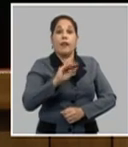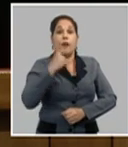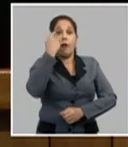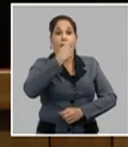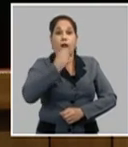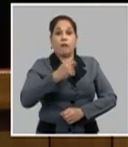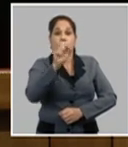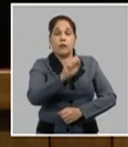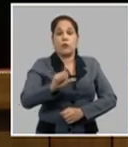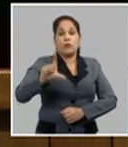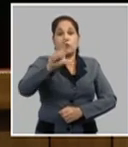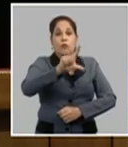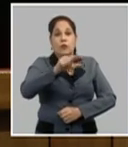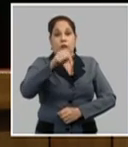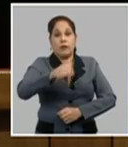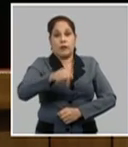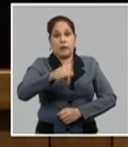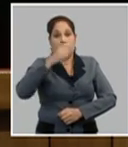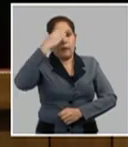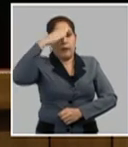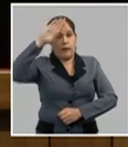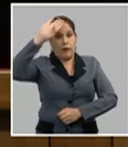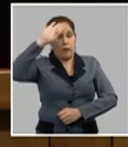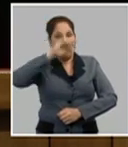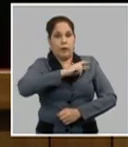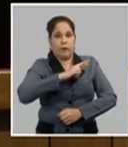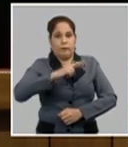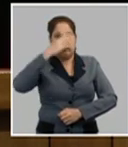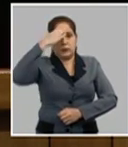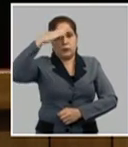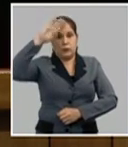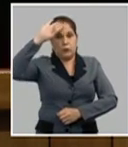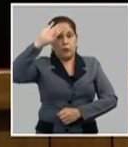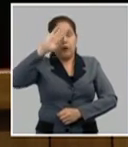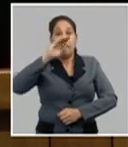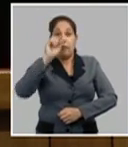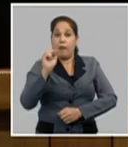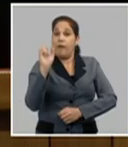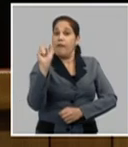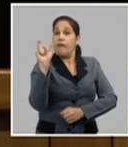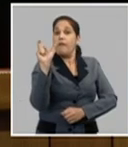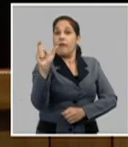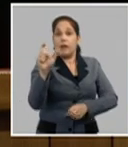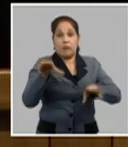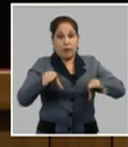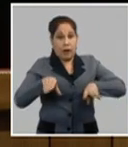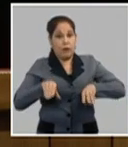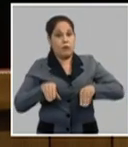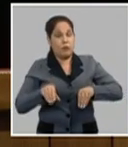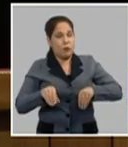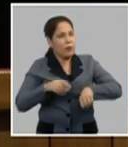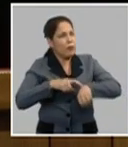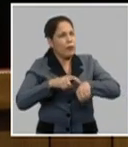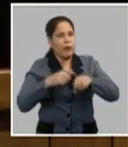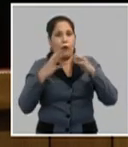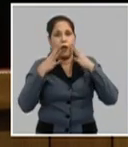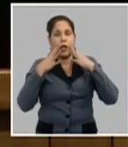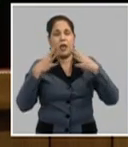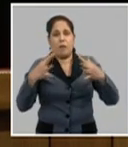el carácter socialista de la Revolución, fecha asumida como momento